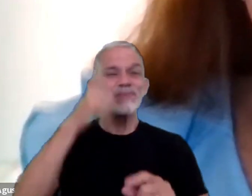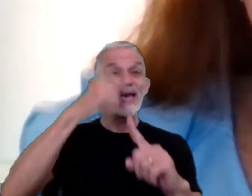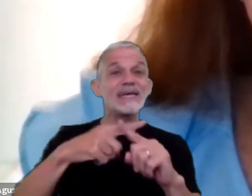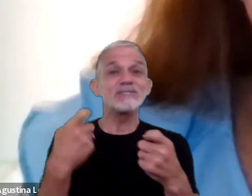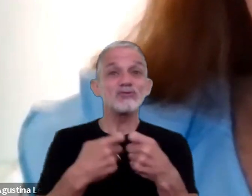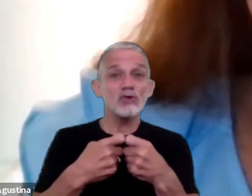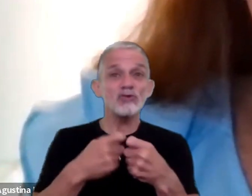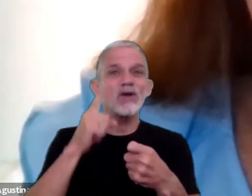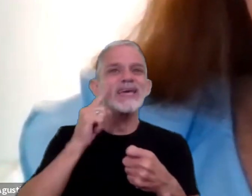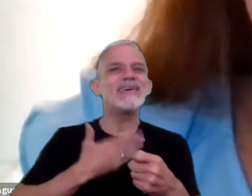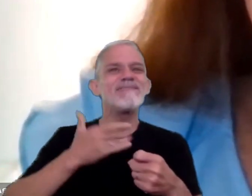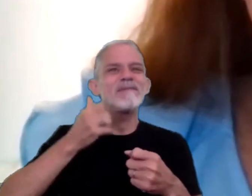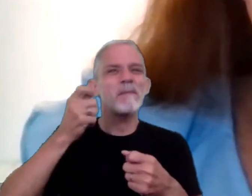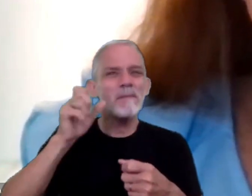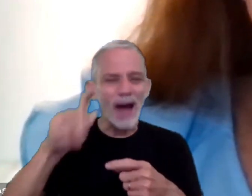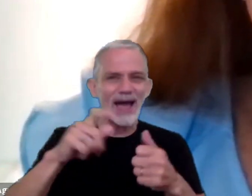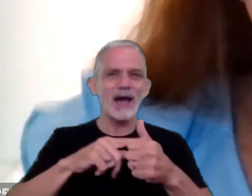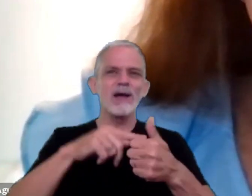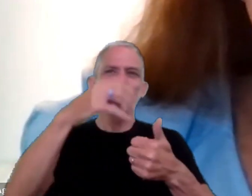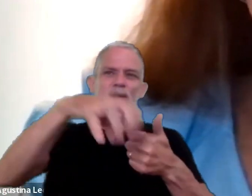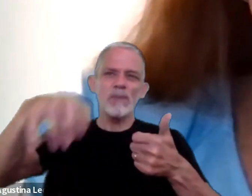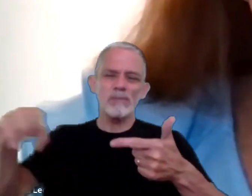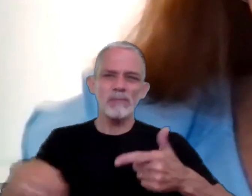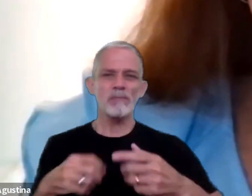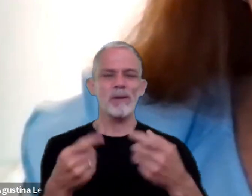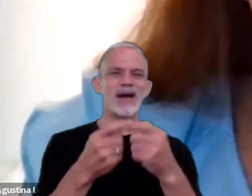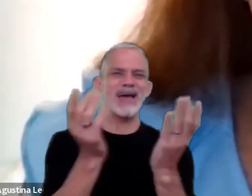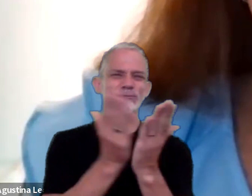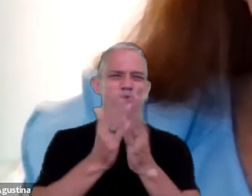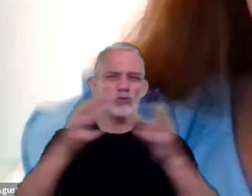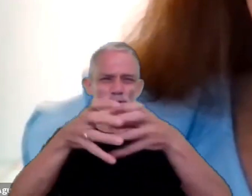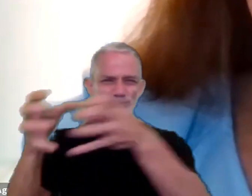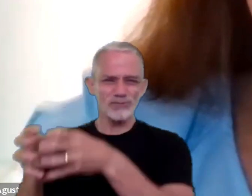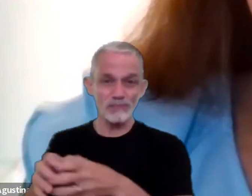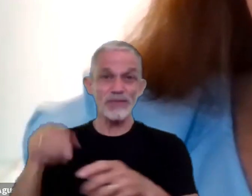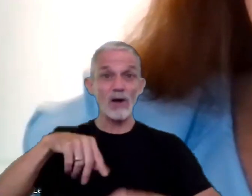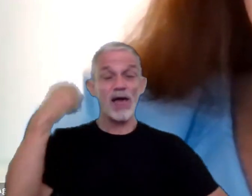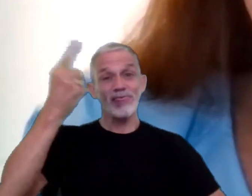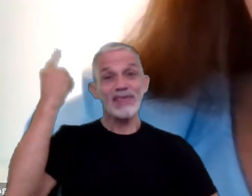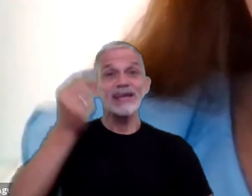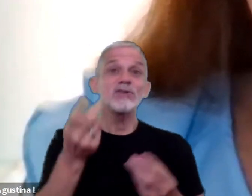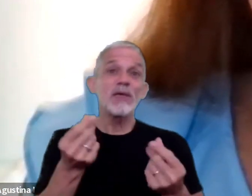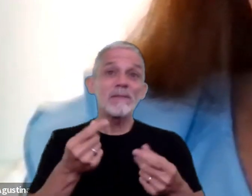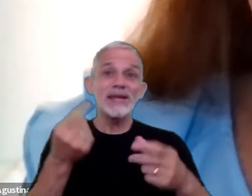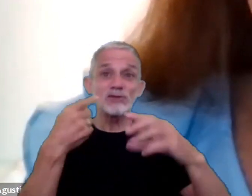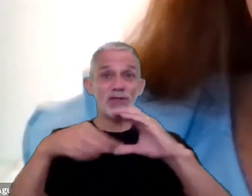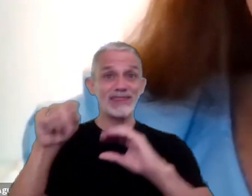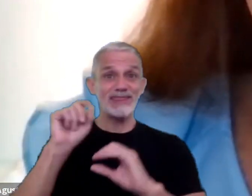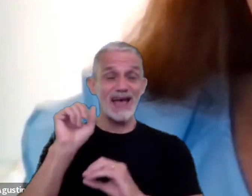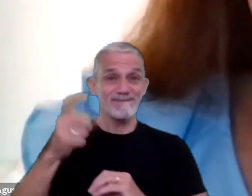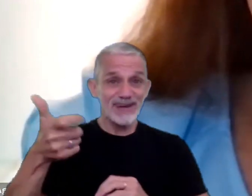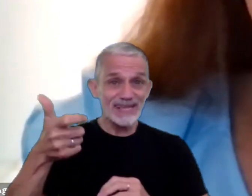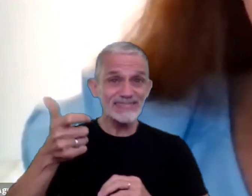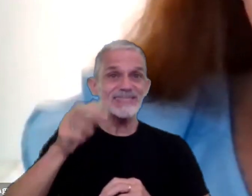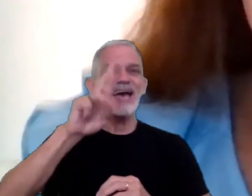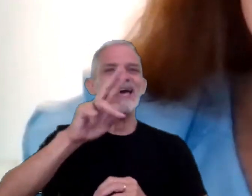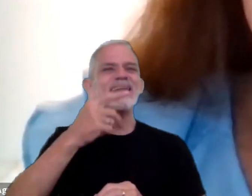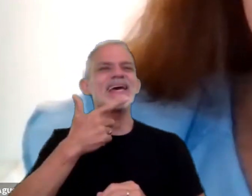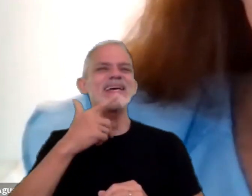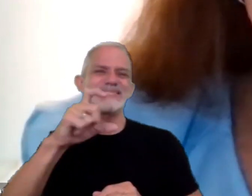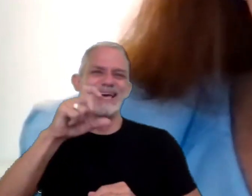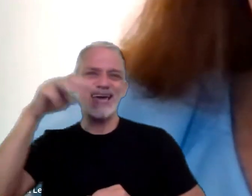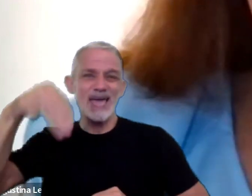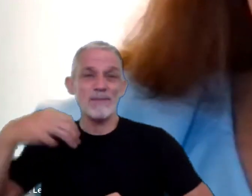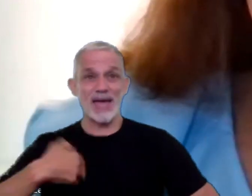Lidbach Daneri Laspina Sánchez y asociados actualmente es director de precios de transferencia de RCM Argentina